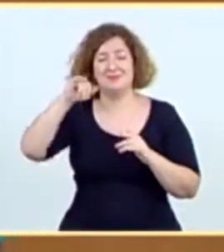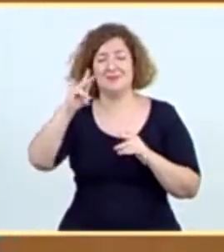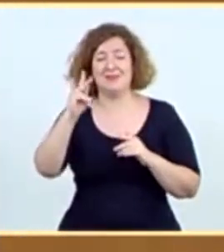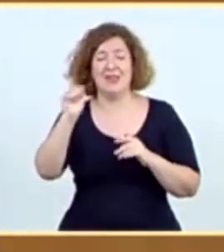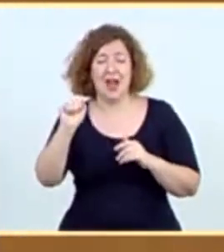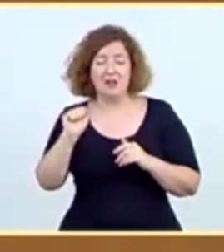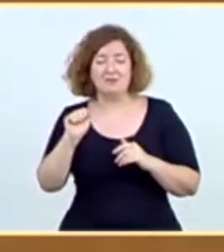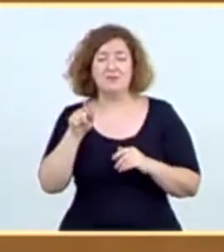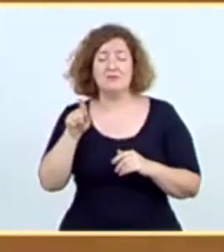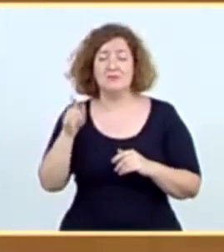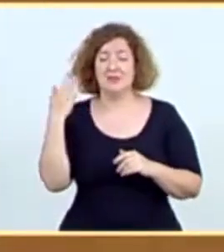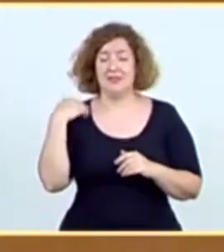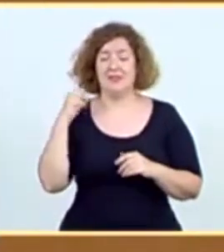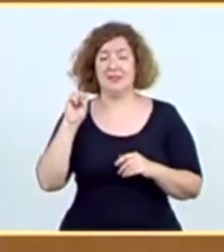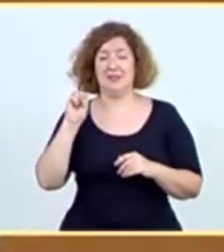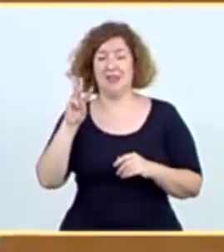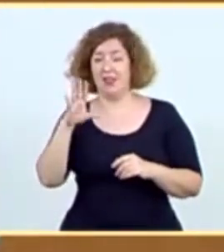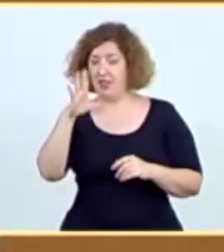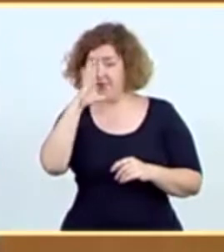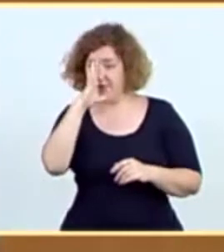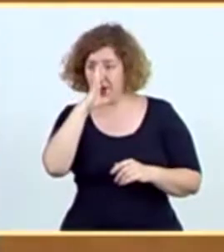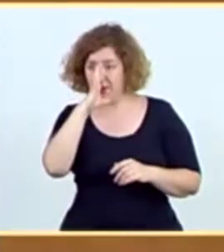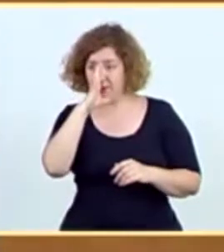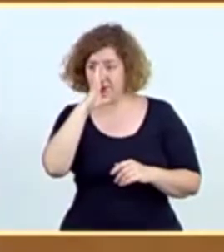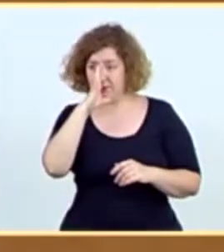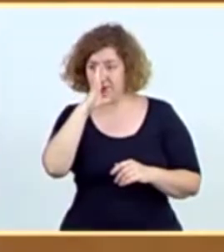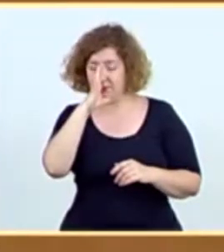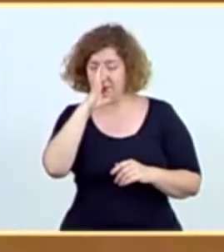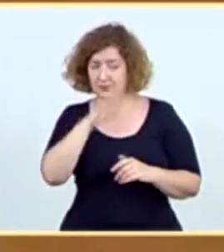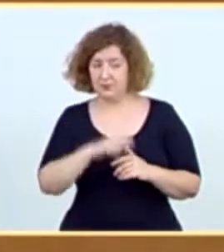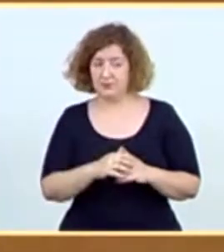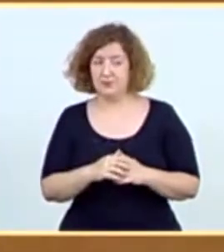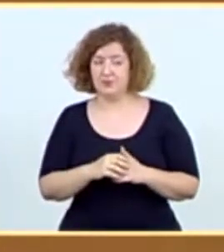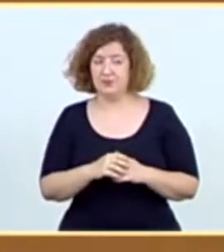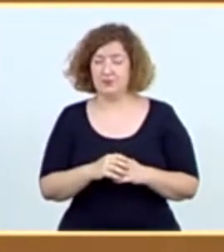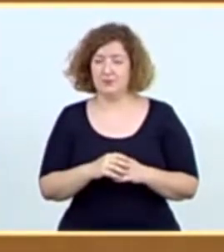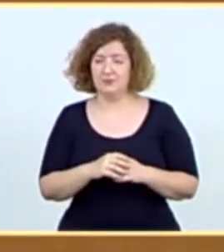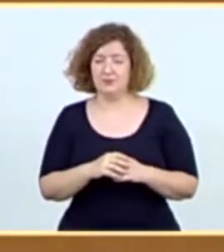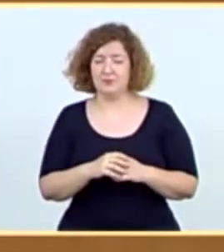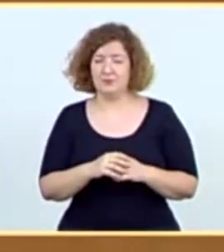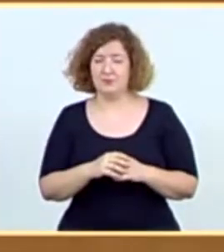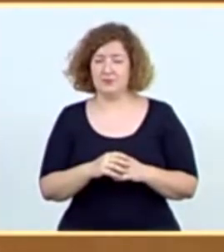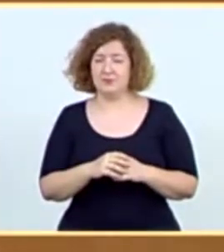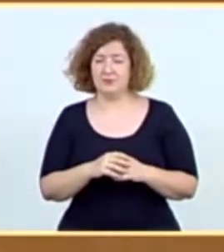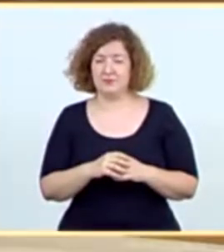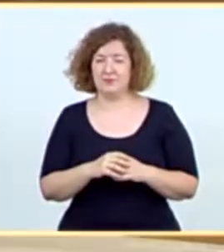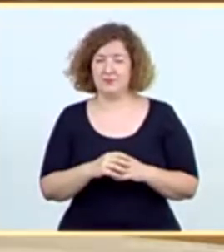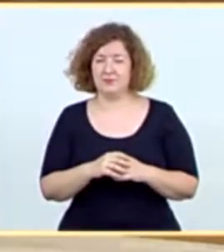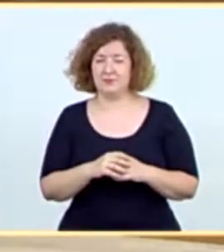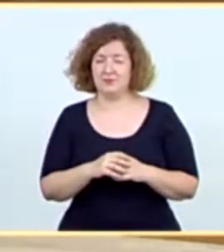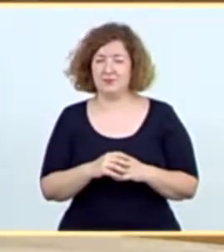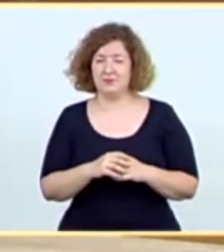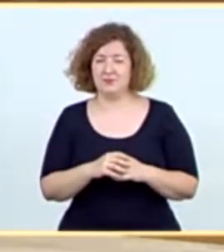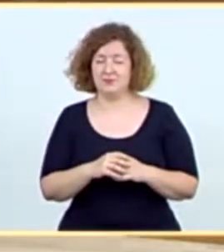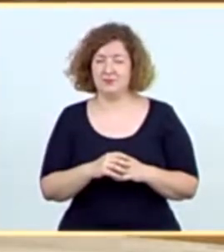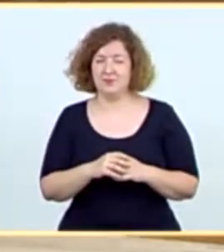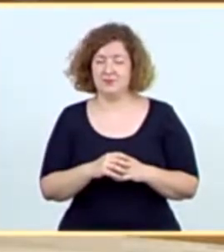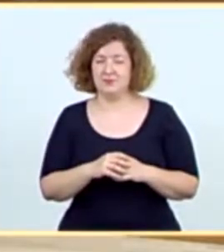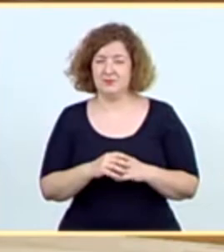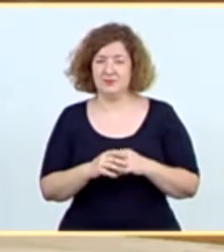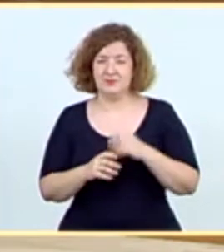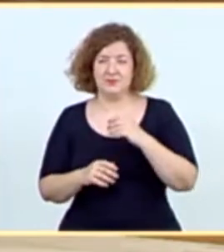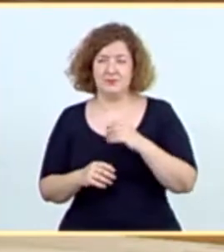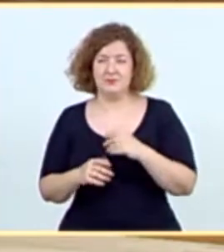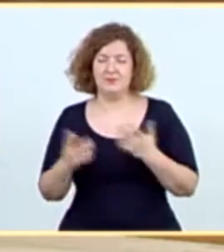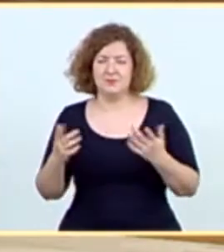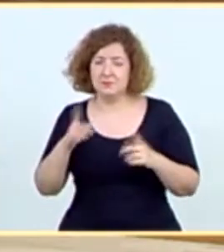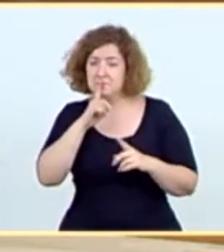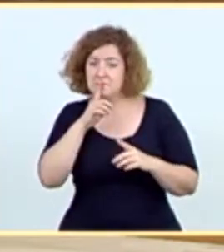decía